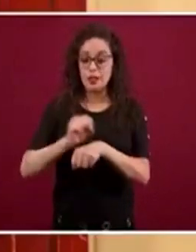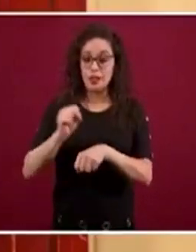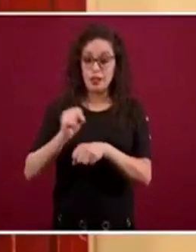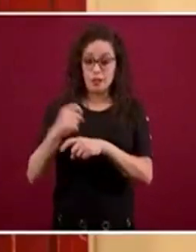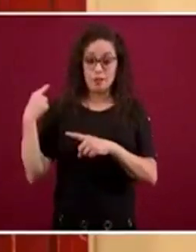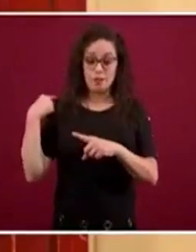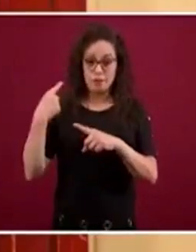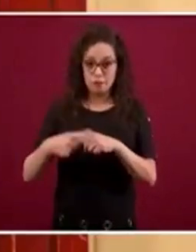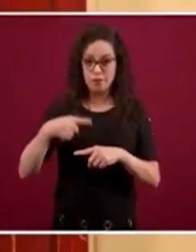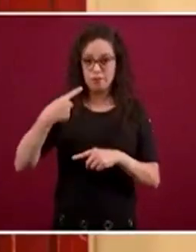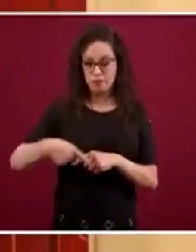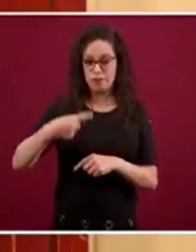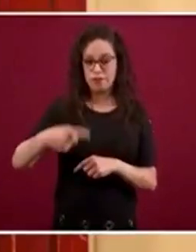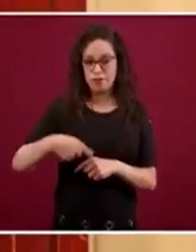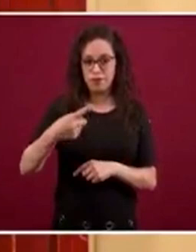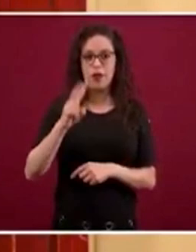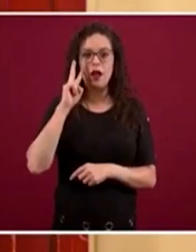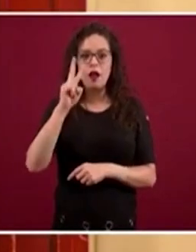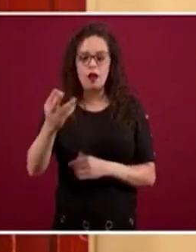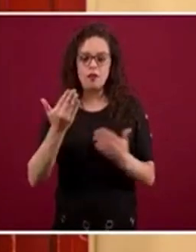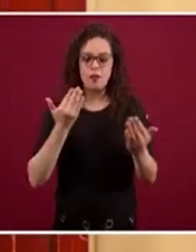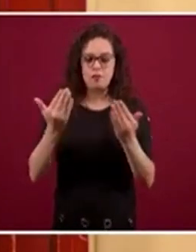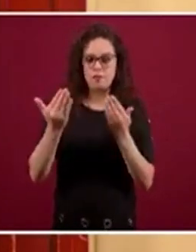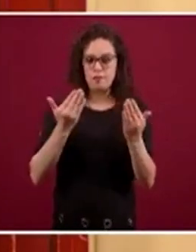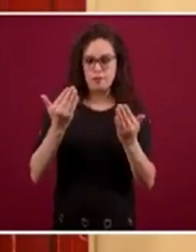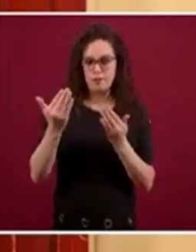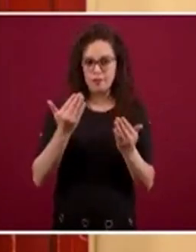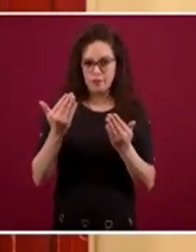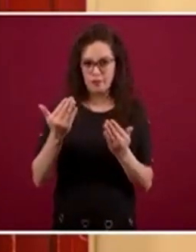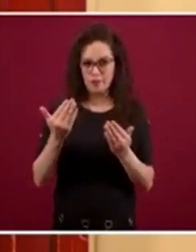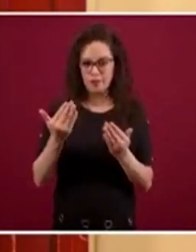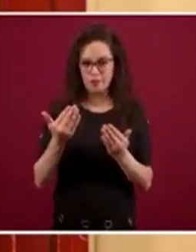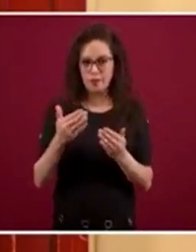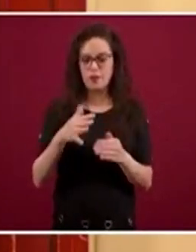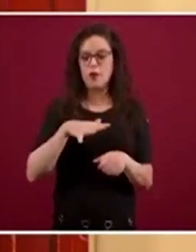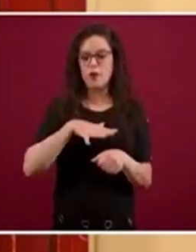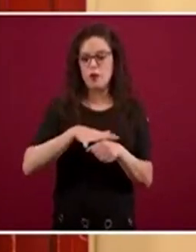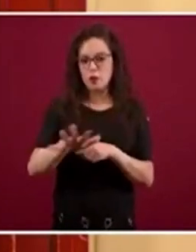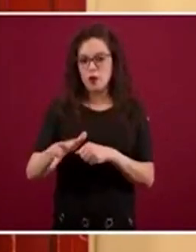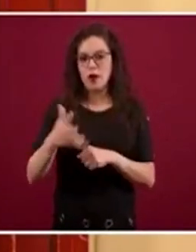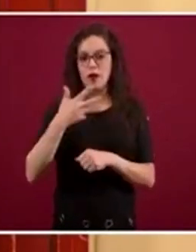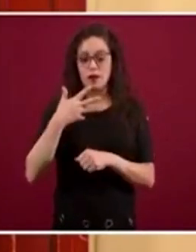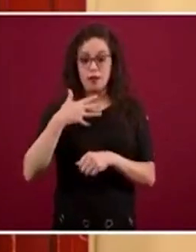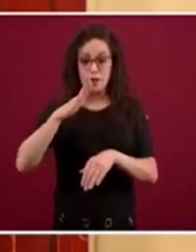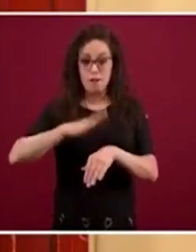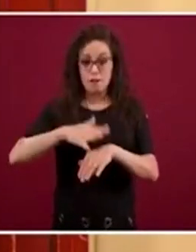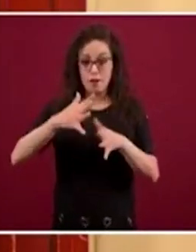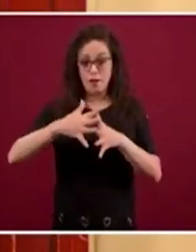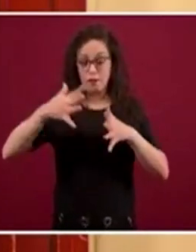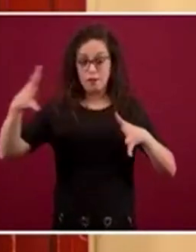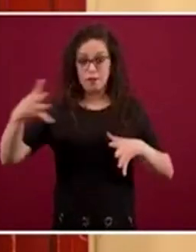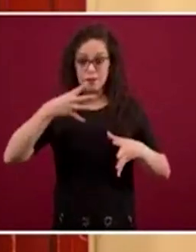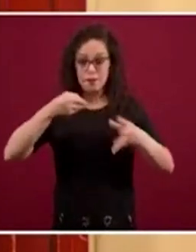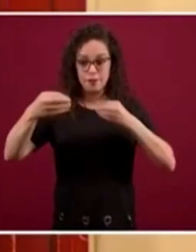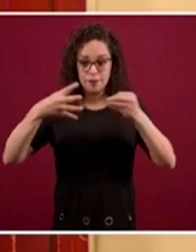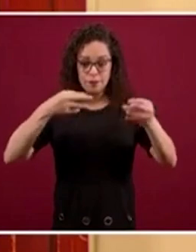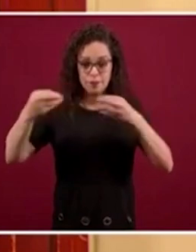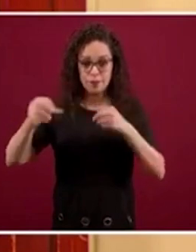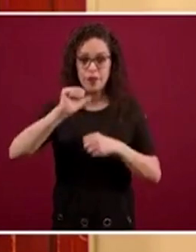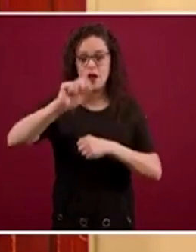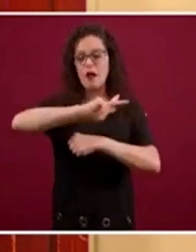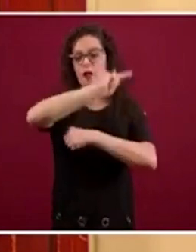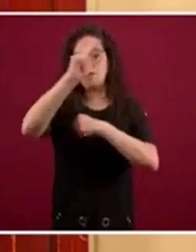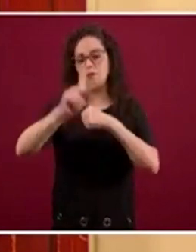ver qué tanto se mantiene este diferencial, eso va a depender qué tanto crecen las epidemias en los diferentes países de América